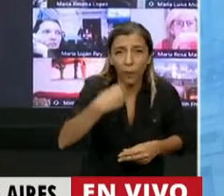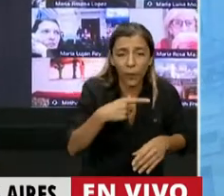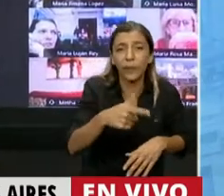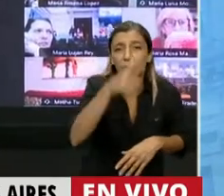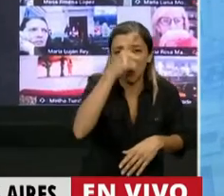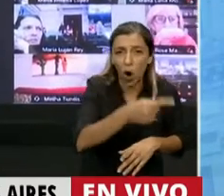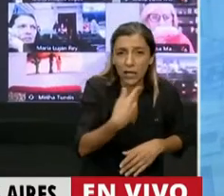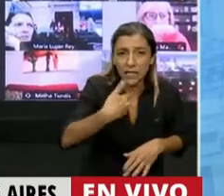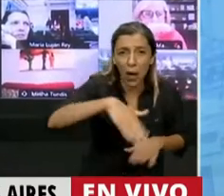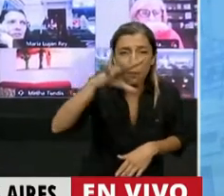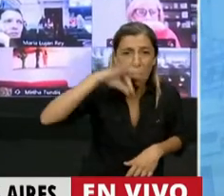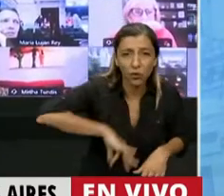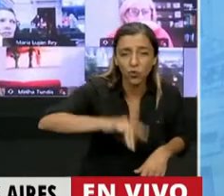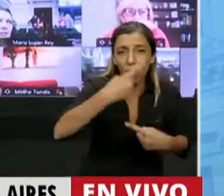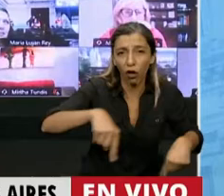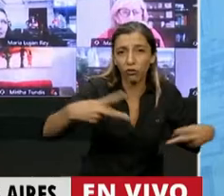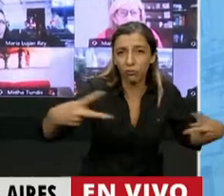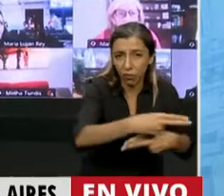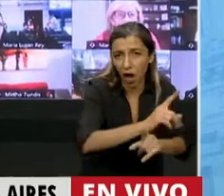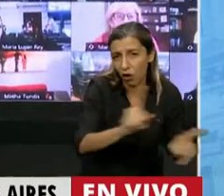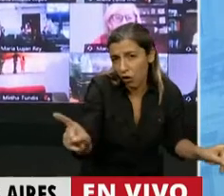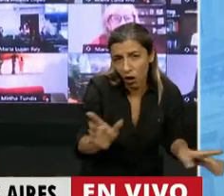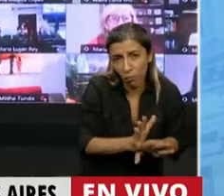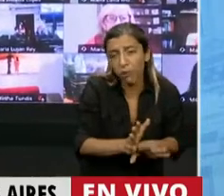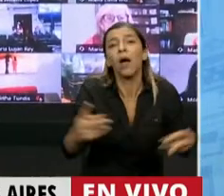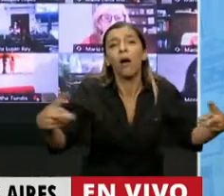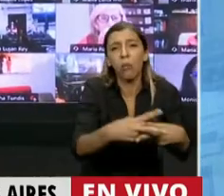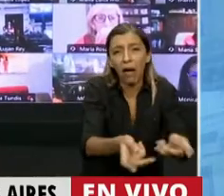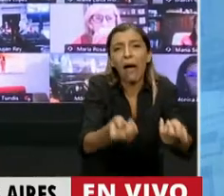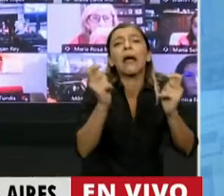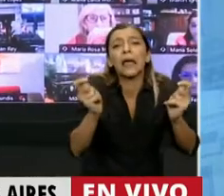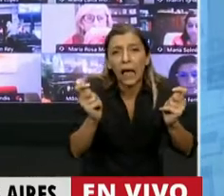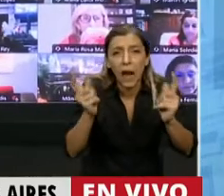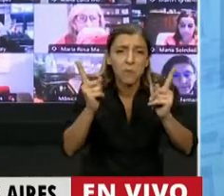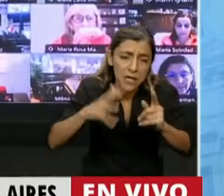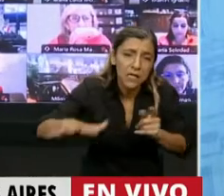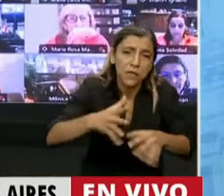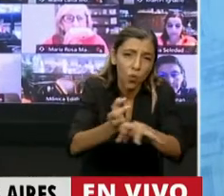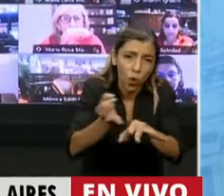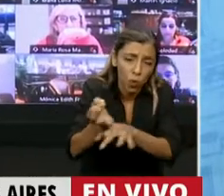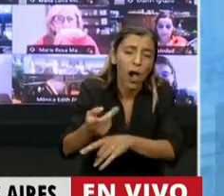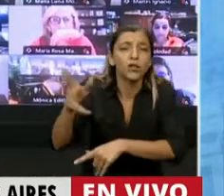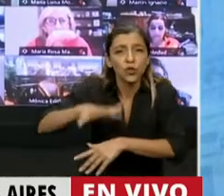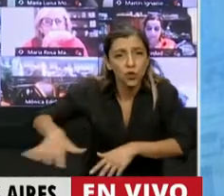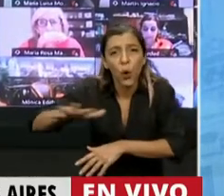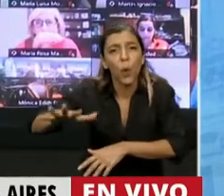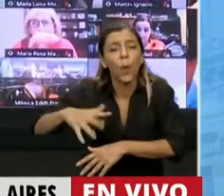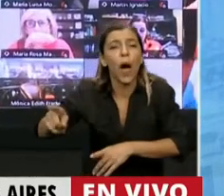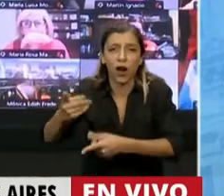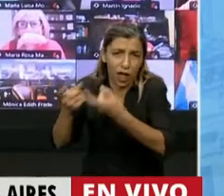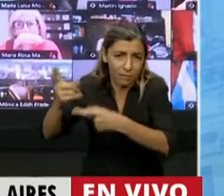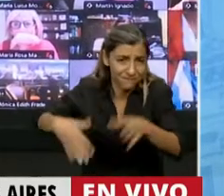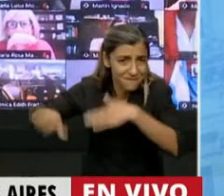el ajuste de los fondos de menos que va a recibir, ¿a dónde van a ir? a educación, a los barrios que tienen enormes